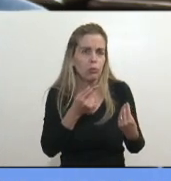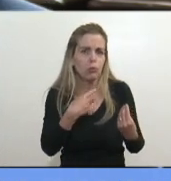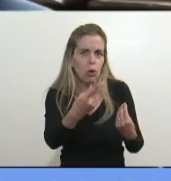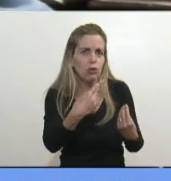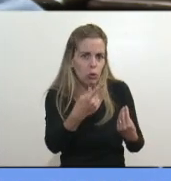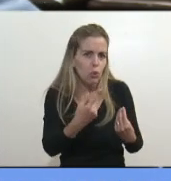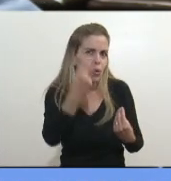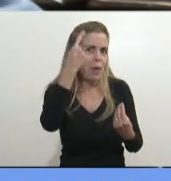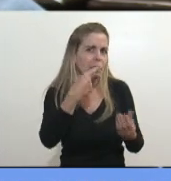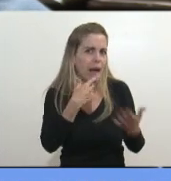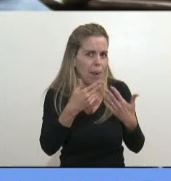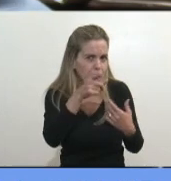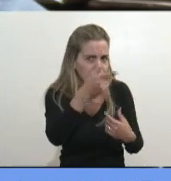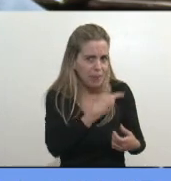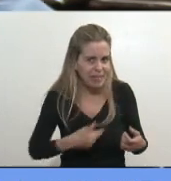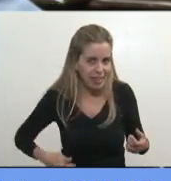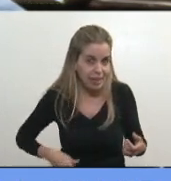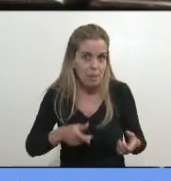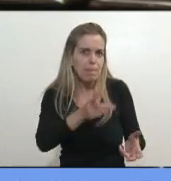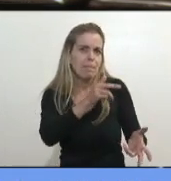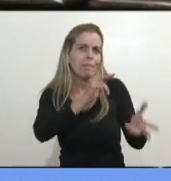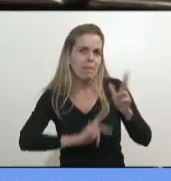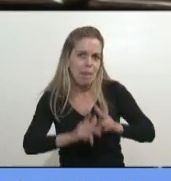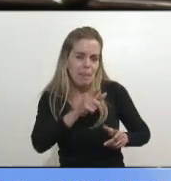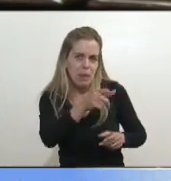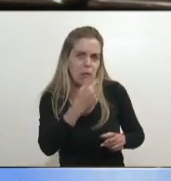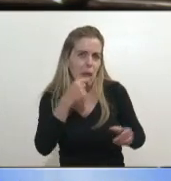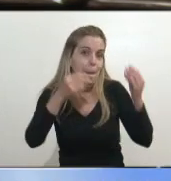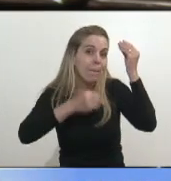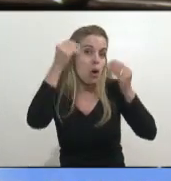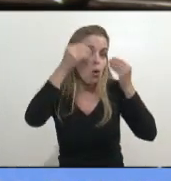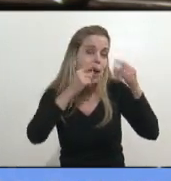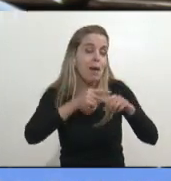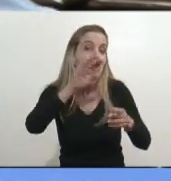estuvimos hablando, me expresó su preocupación por el tema de deuda, que era un desastre, que sí,